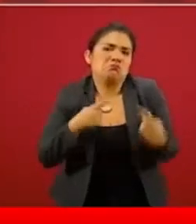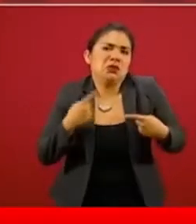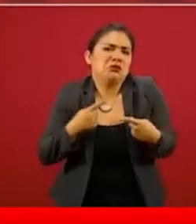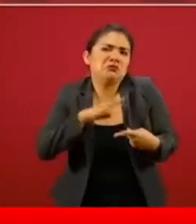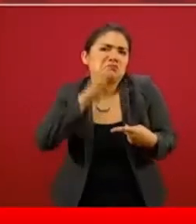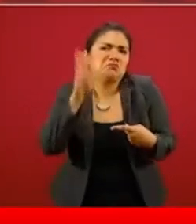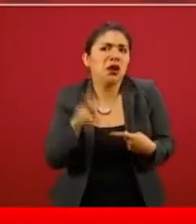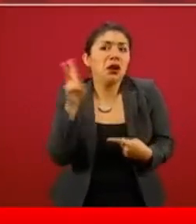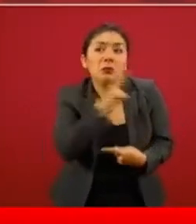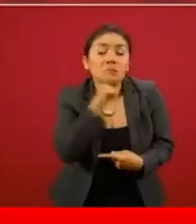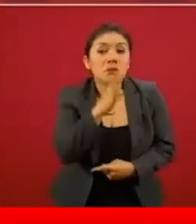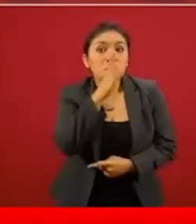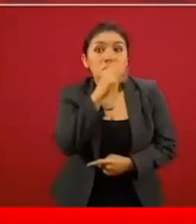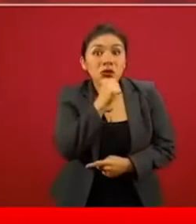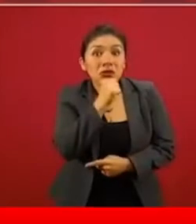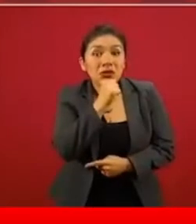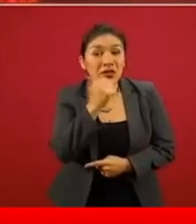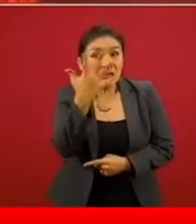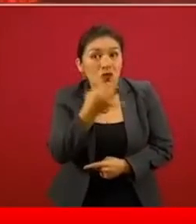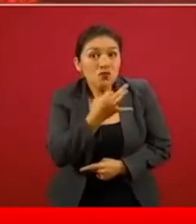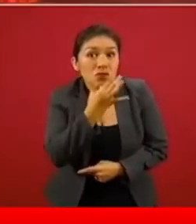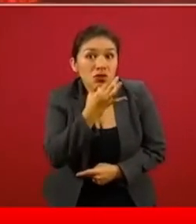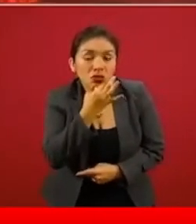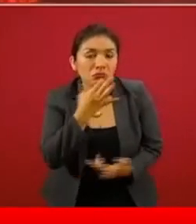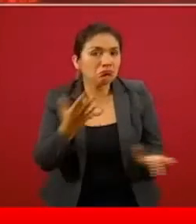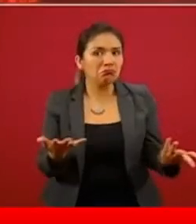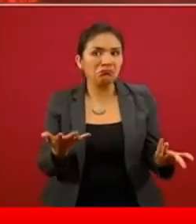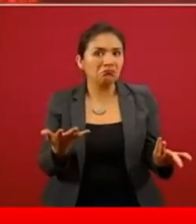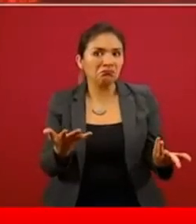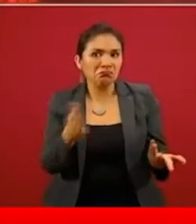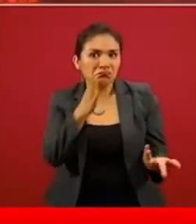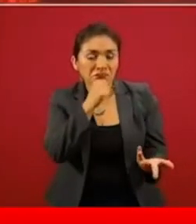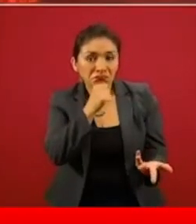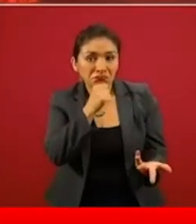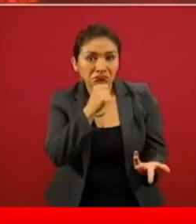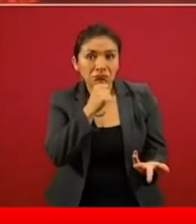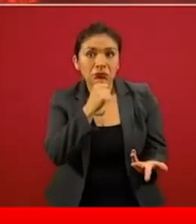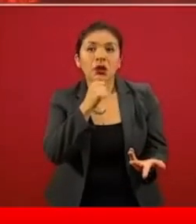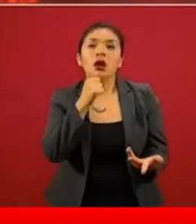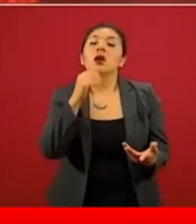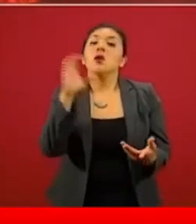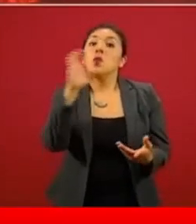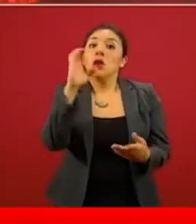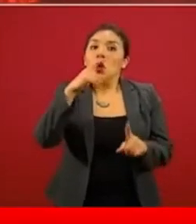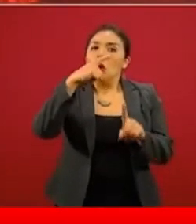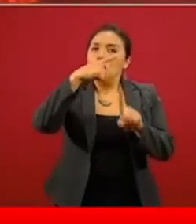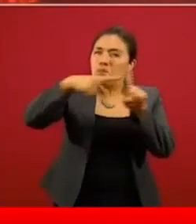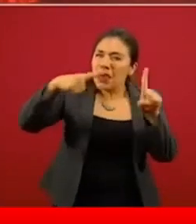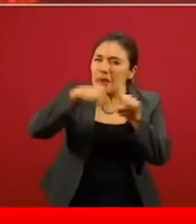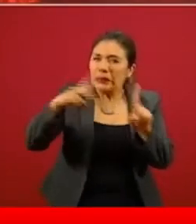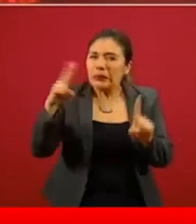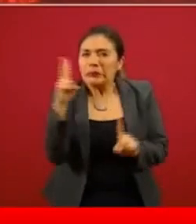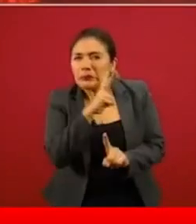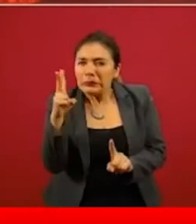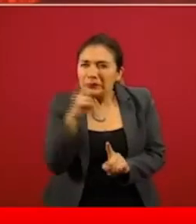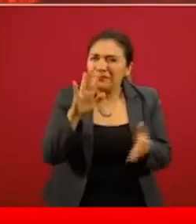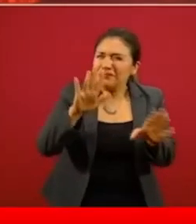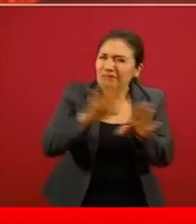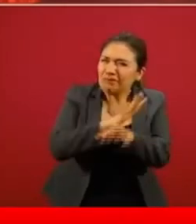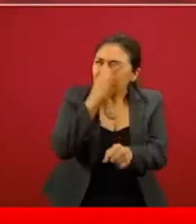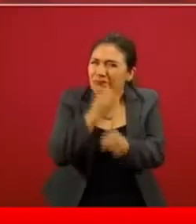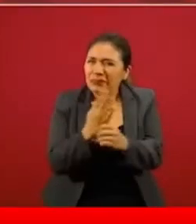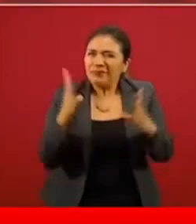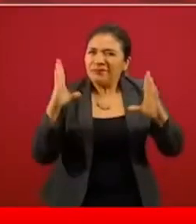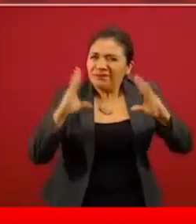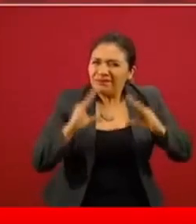ausencia de oxígeno es absoluta. Cuando no es absoluta porque no están funcionando eficientemente